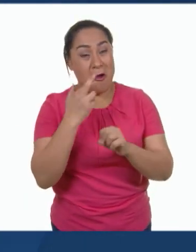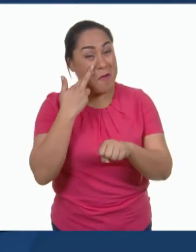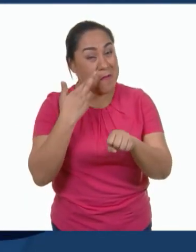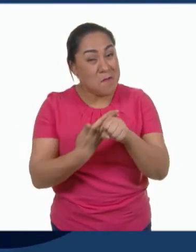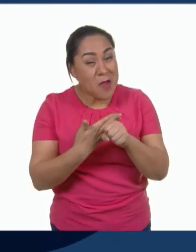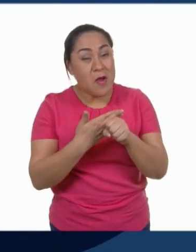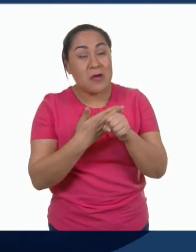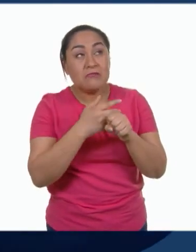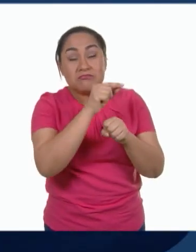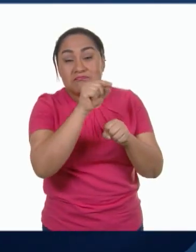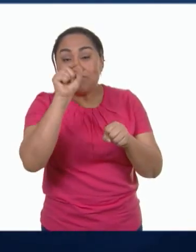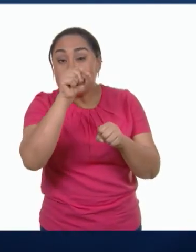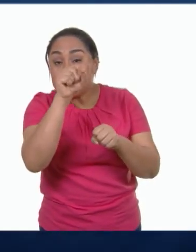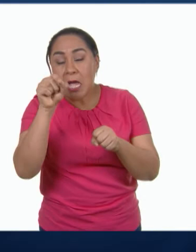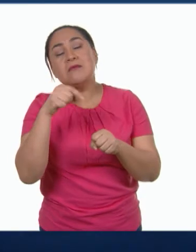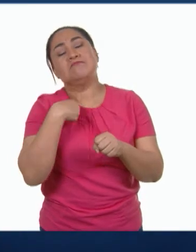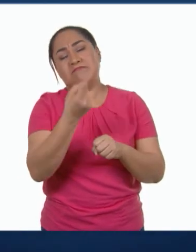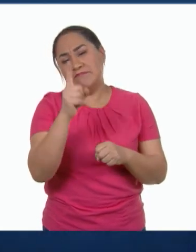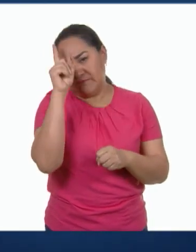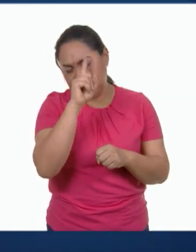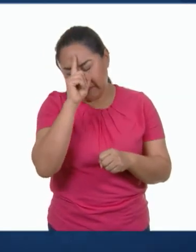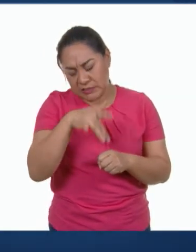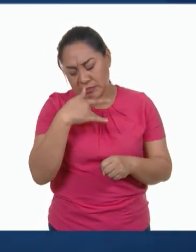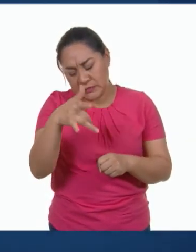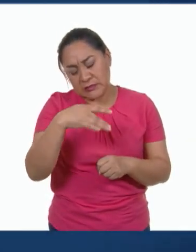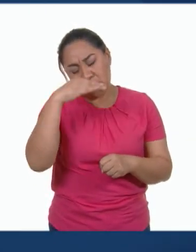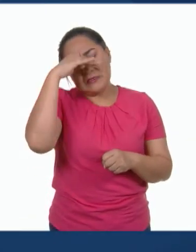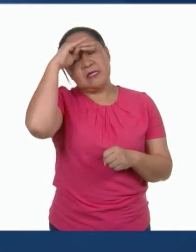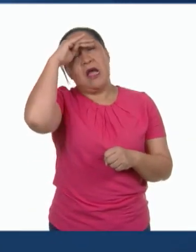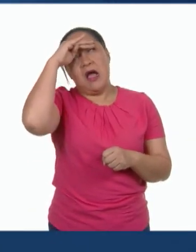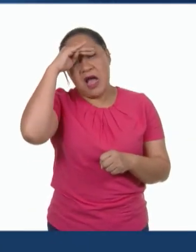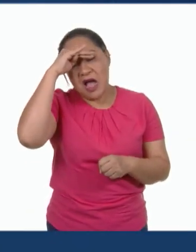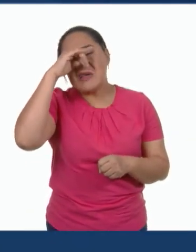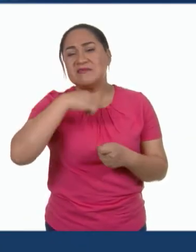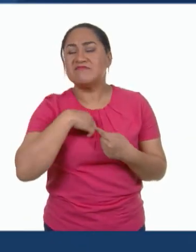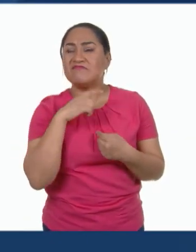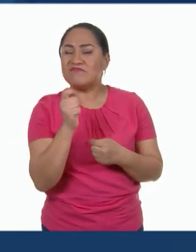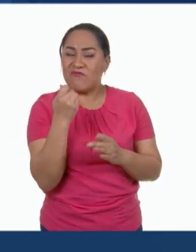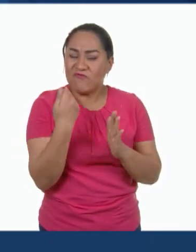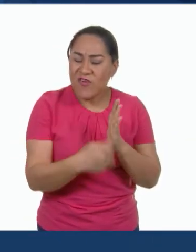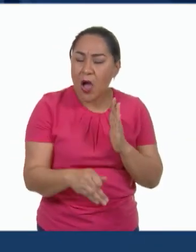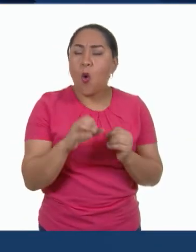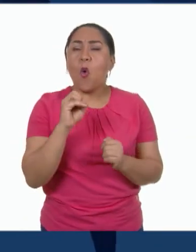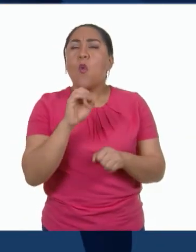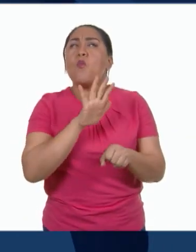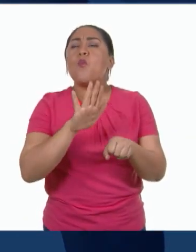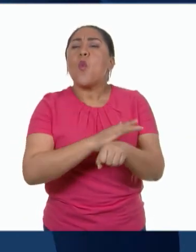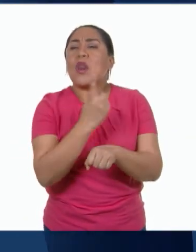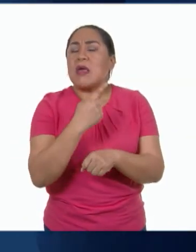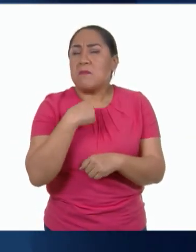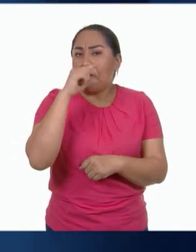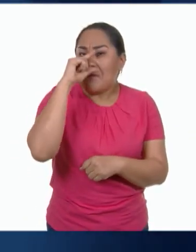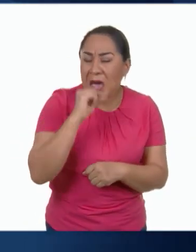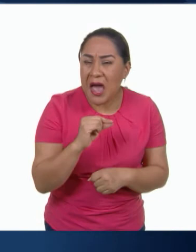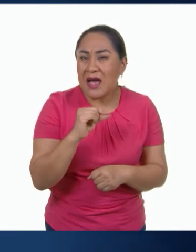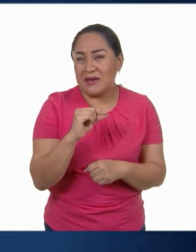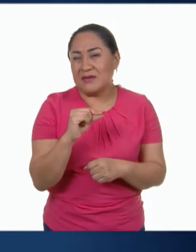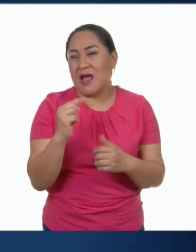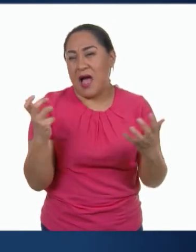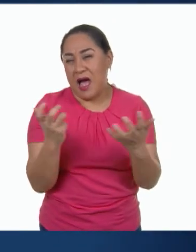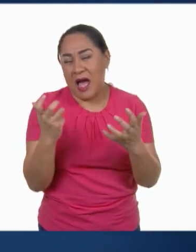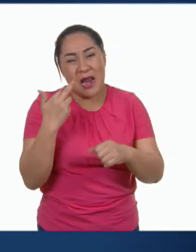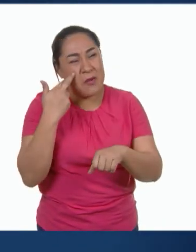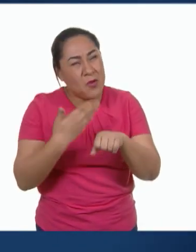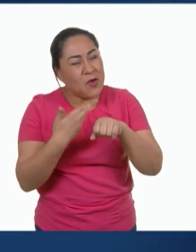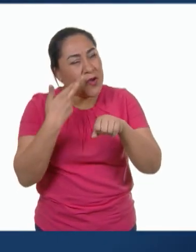día determinado, les recomiendo reflexionar acerca de qué fue lo que les impidió llevarlas a cabo para poder tomarlo en